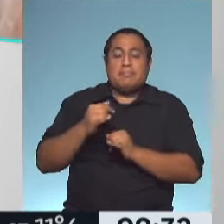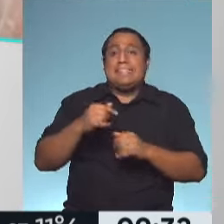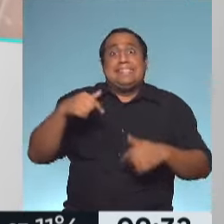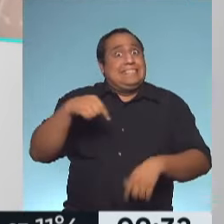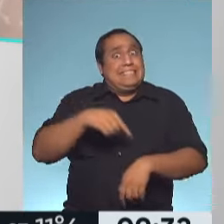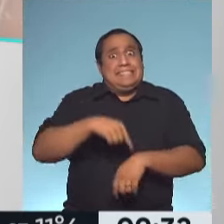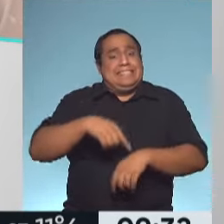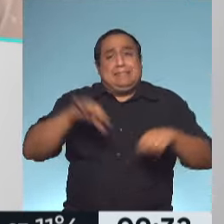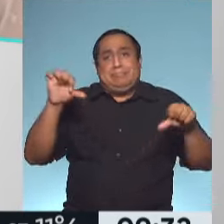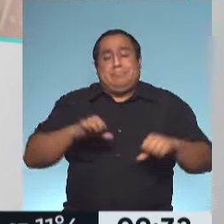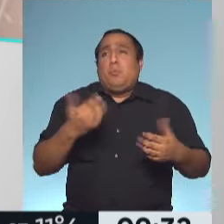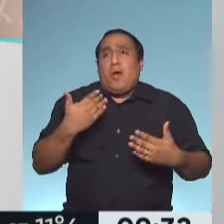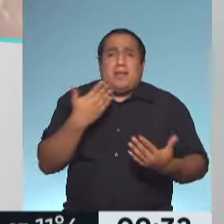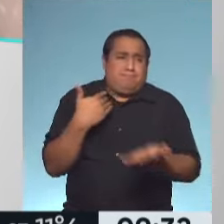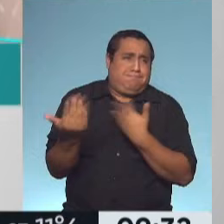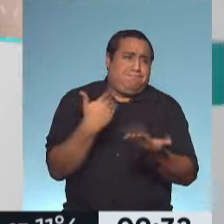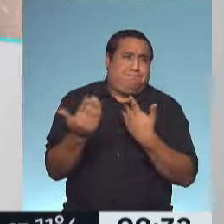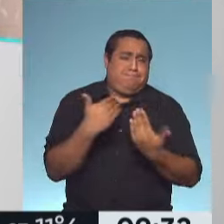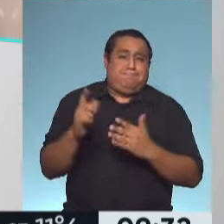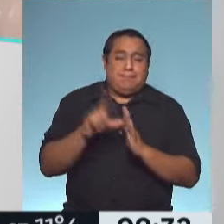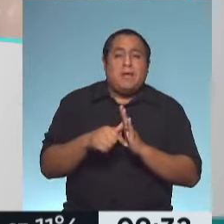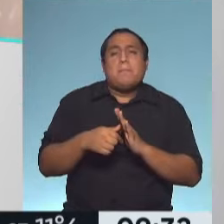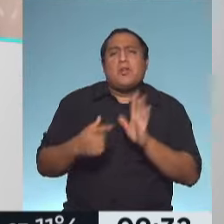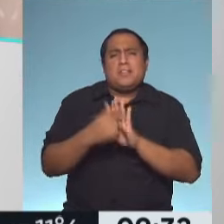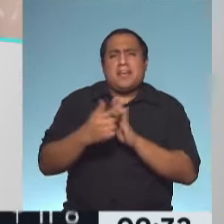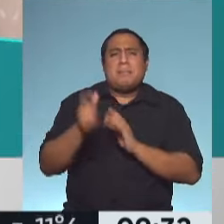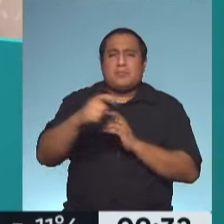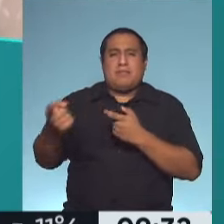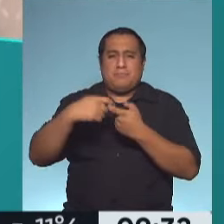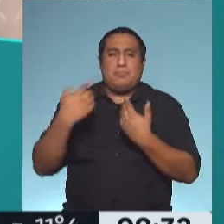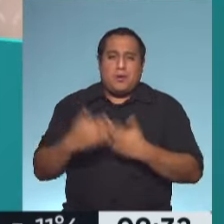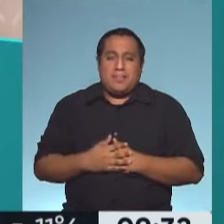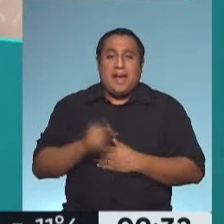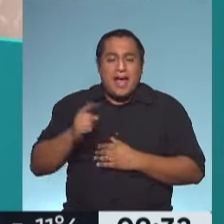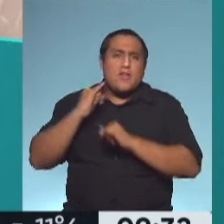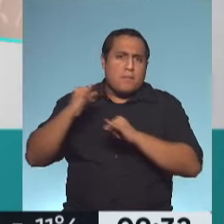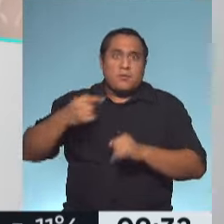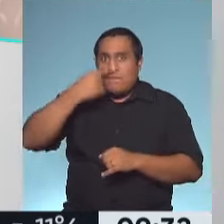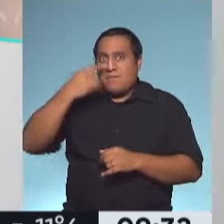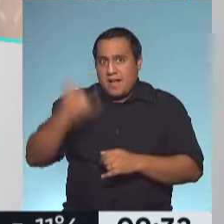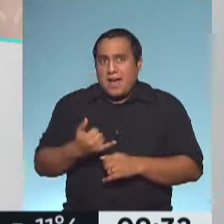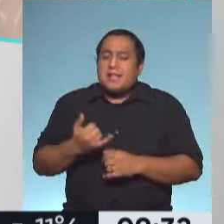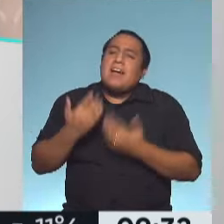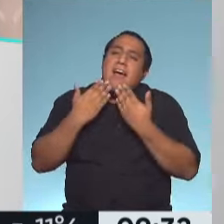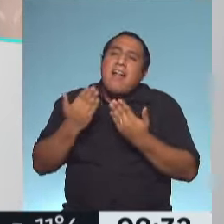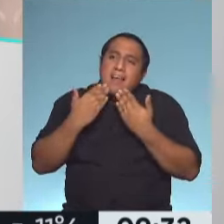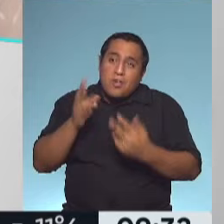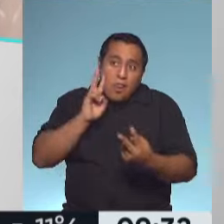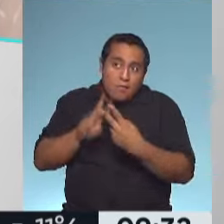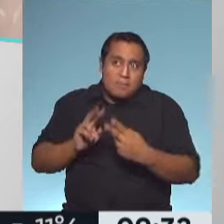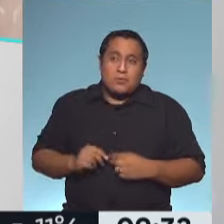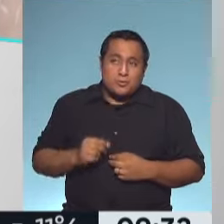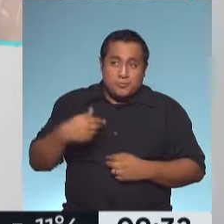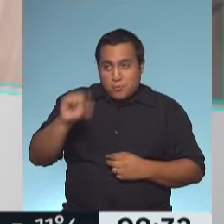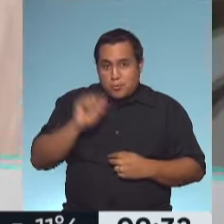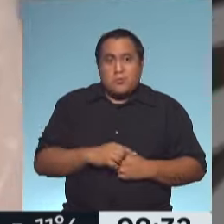terminó el tiempo, nos quedaríamos charlando muchísimo, pero te pueden seguir en tus redes sociales que siempre hay info muy interesante, gracias Vivi, nos vemos muy